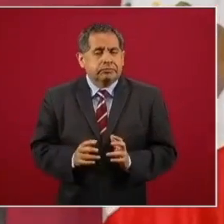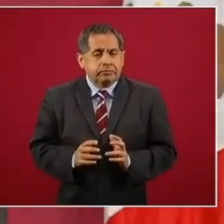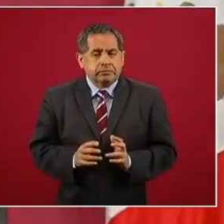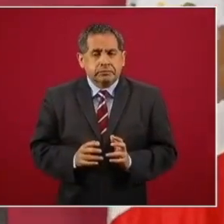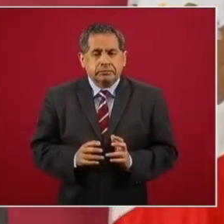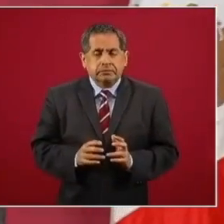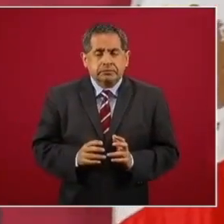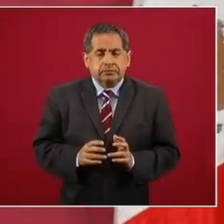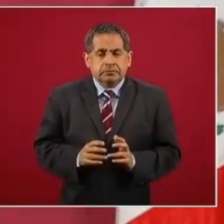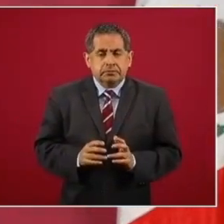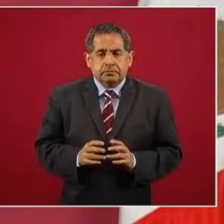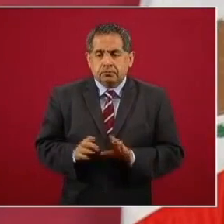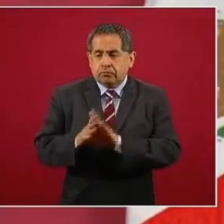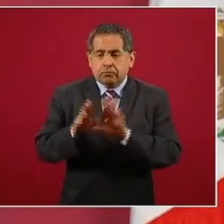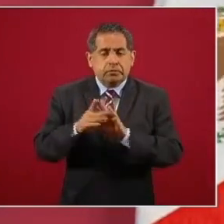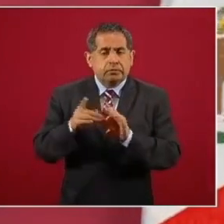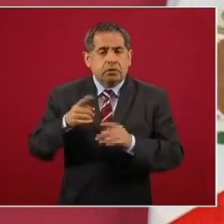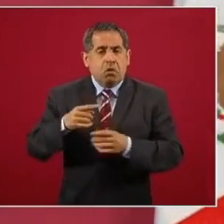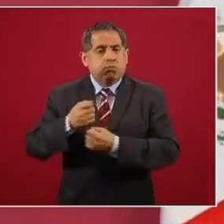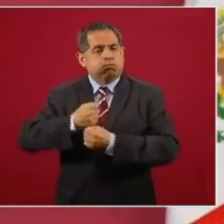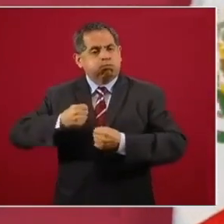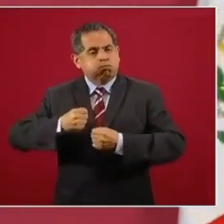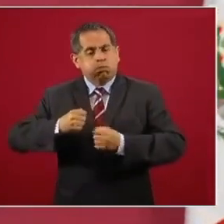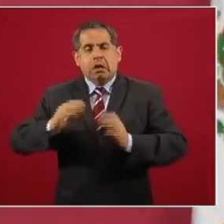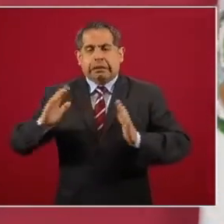procurar bajar de peso.